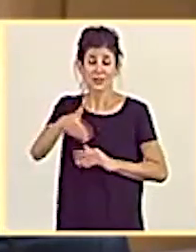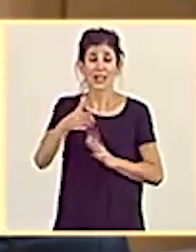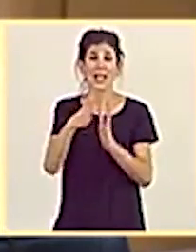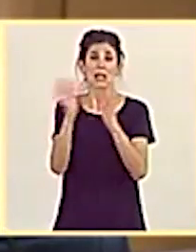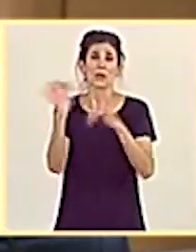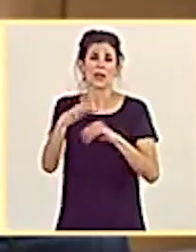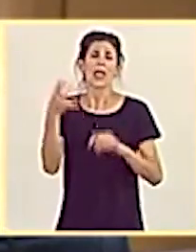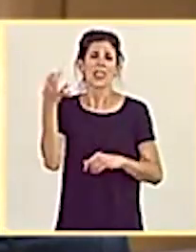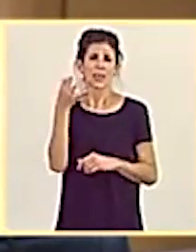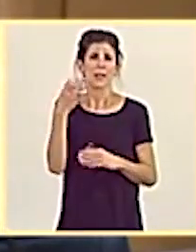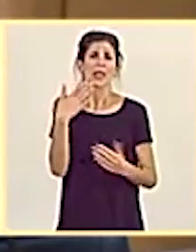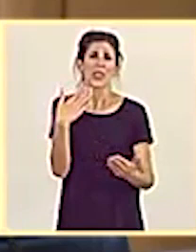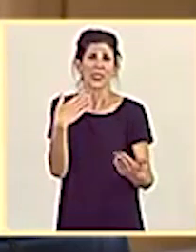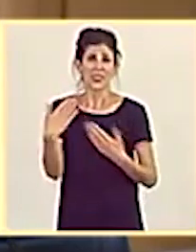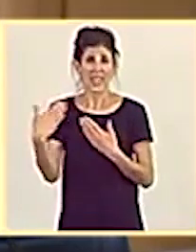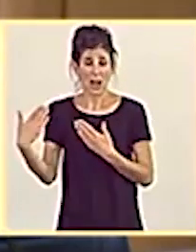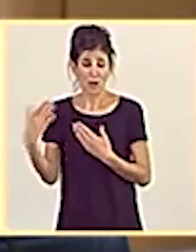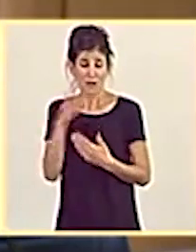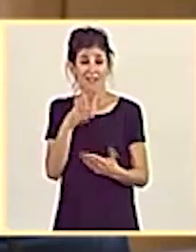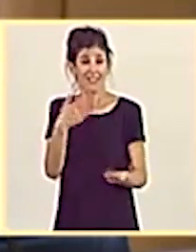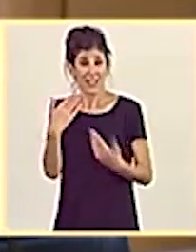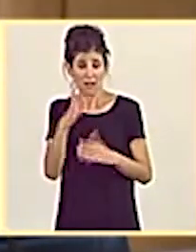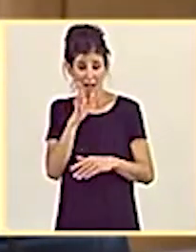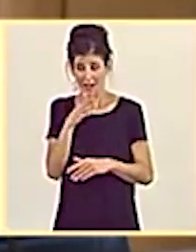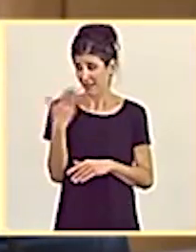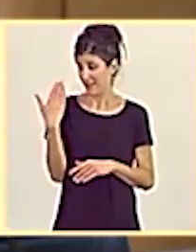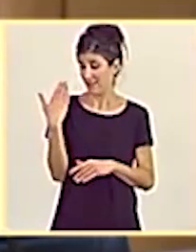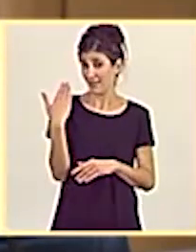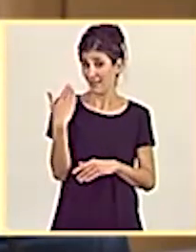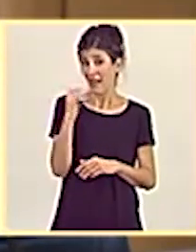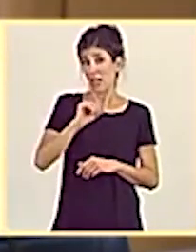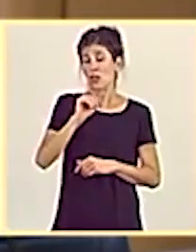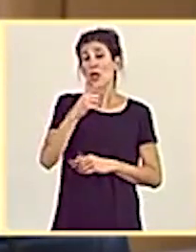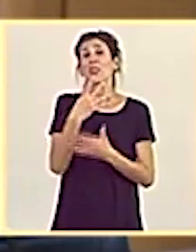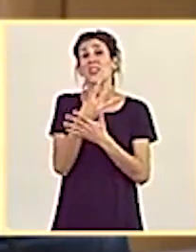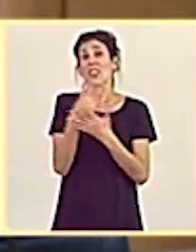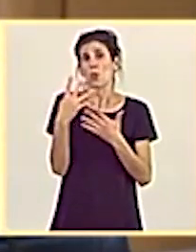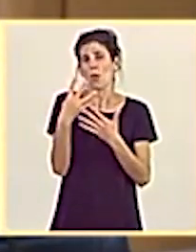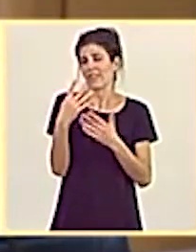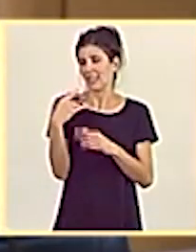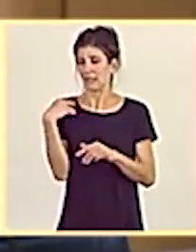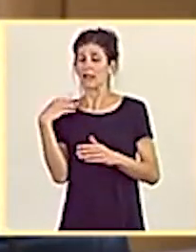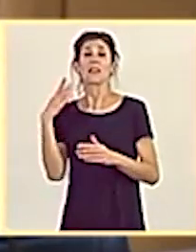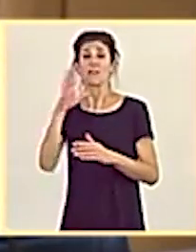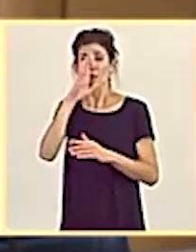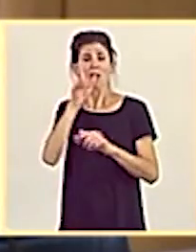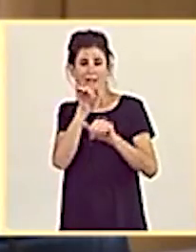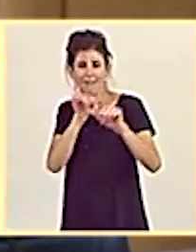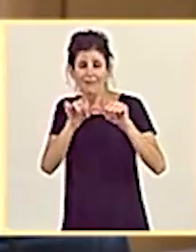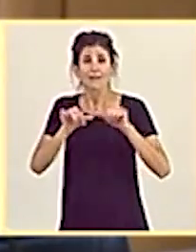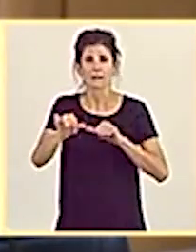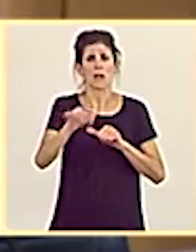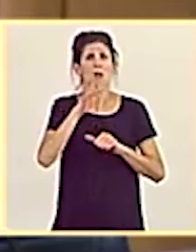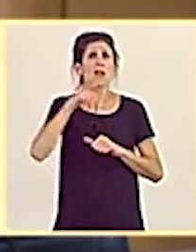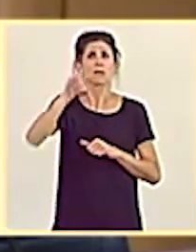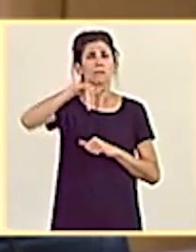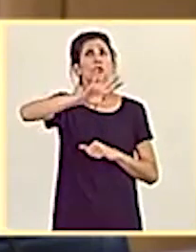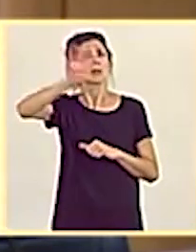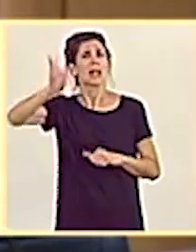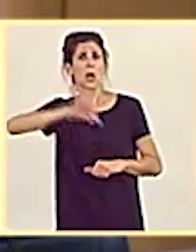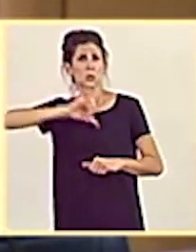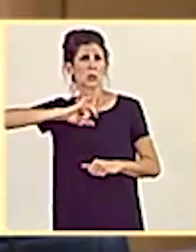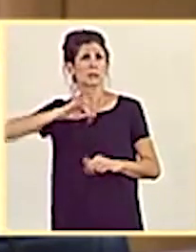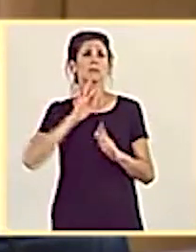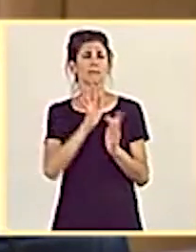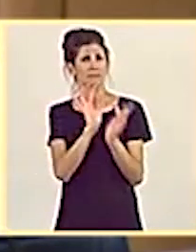pasar por el diálogo que estoy llevando a cabo desde febrero del año 2019 con el conjunto de las comunidades autónomas. Y es una